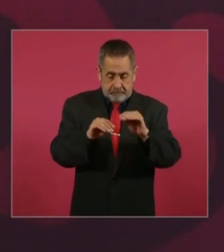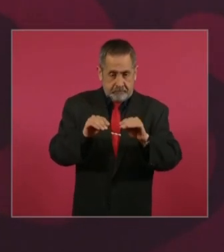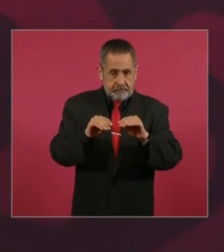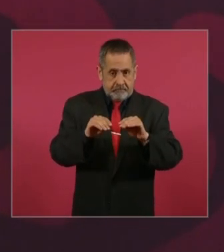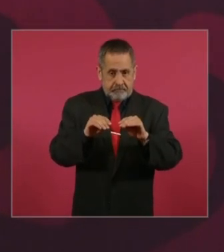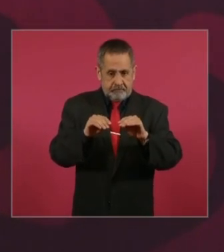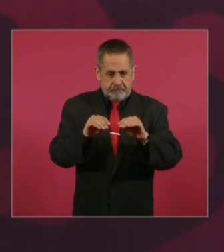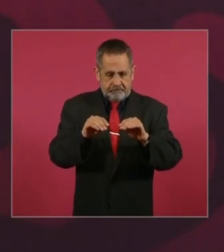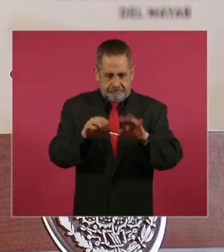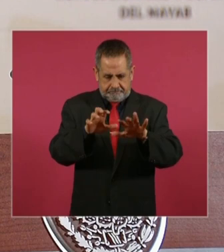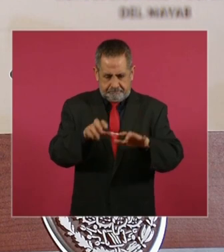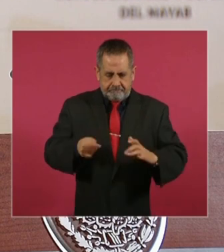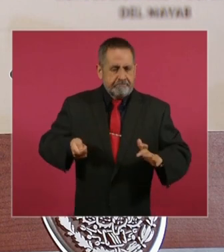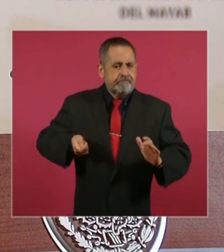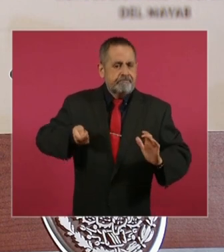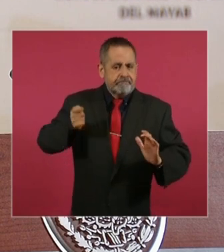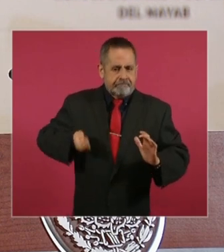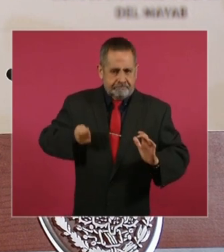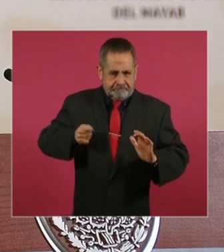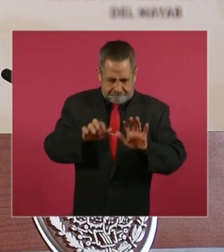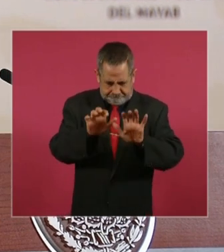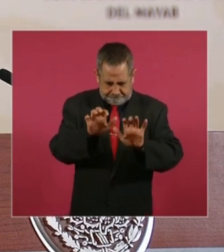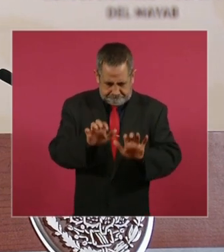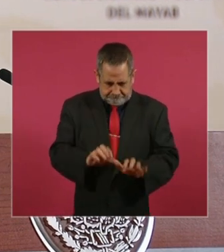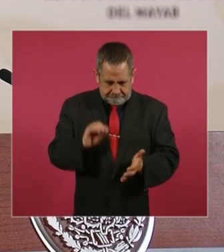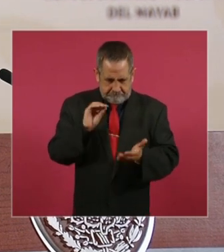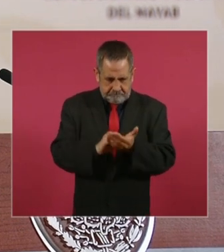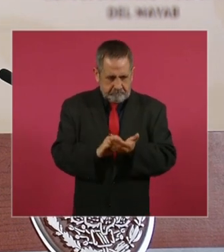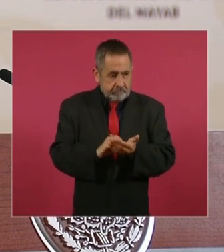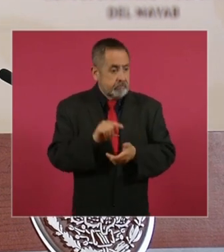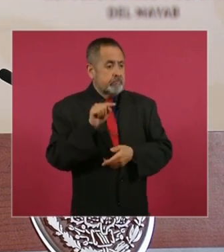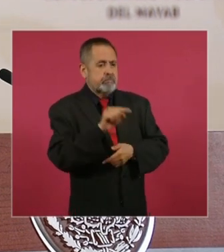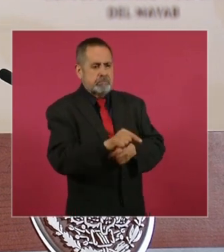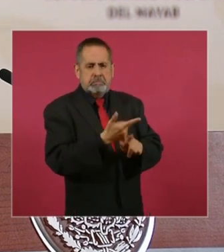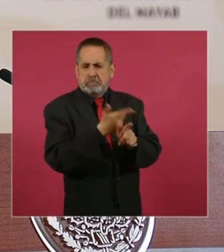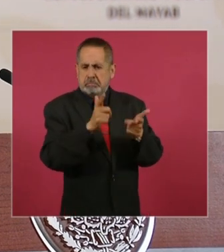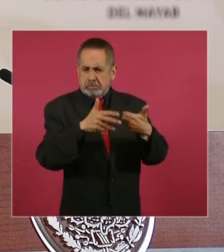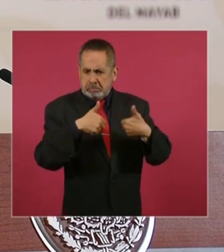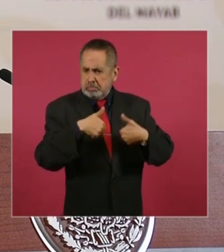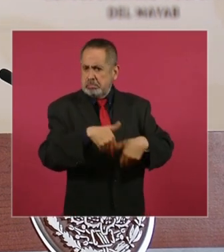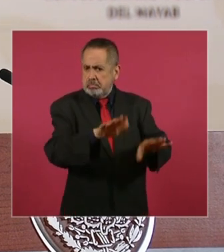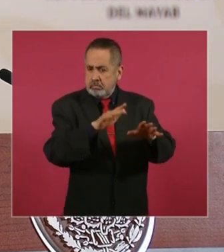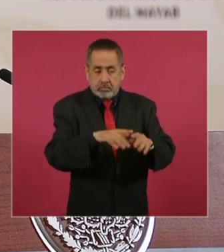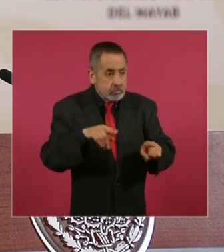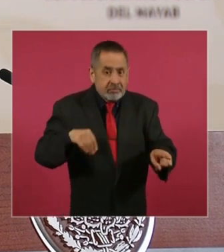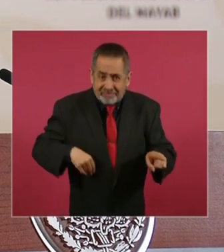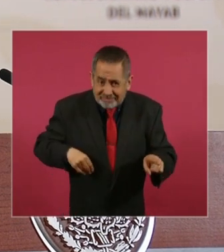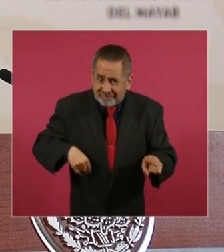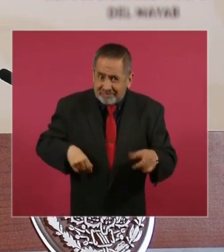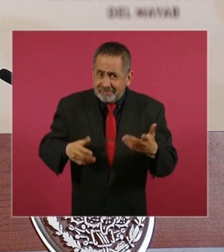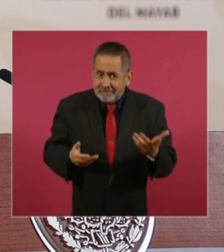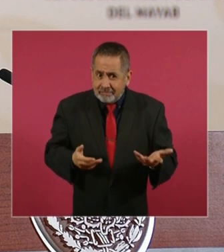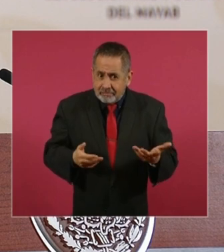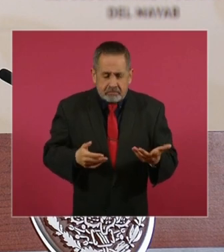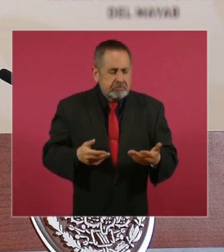sentencia y se libere a los responsables